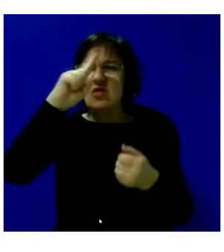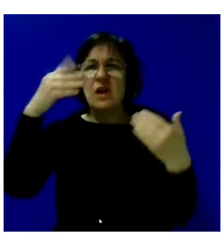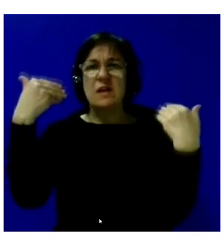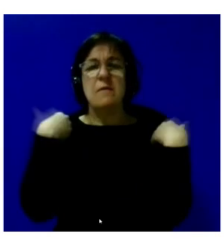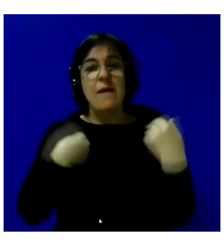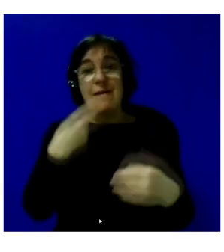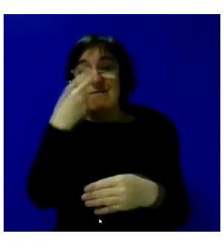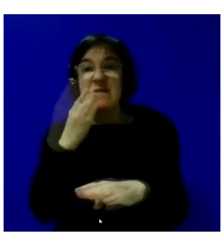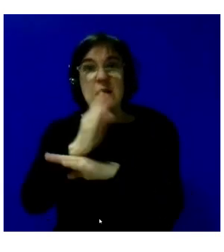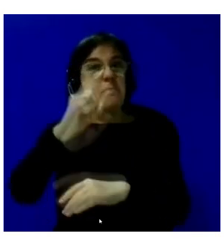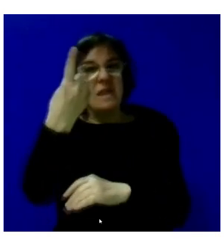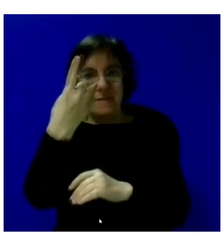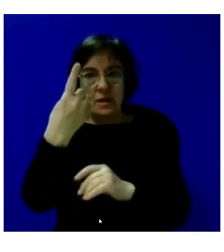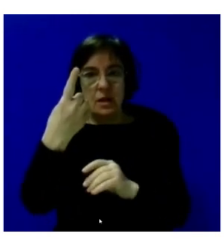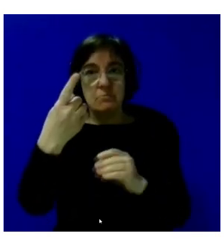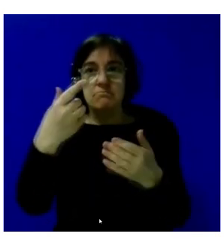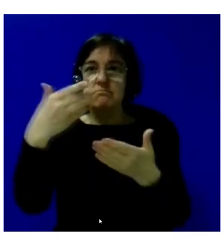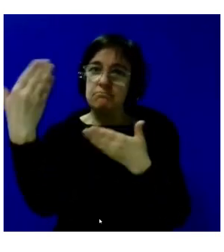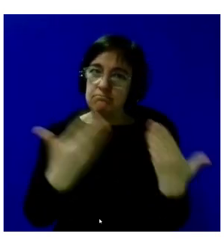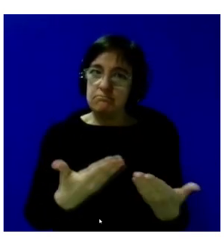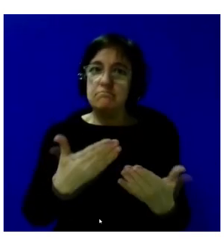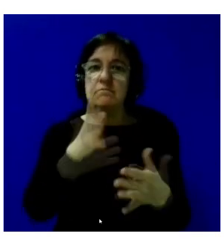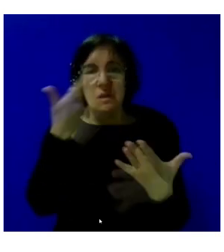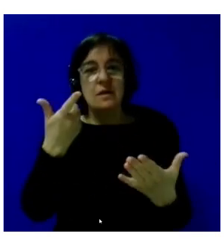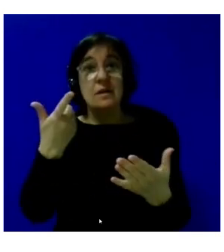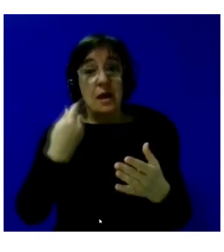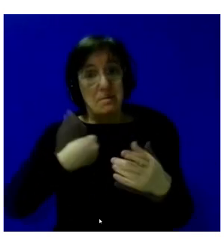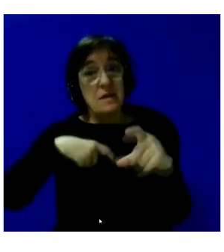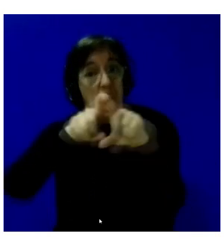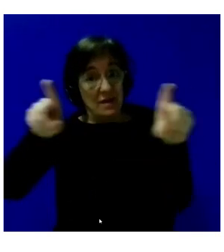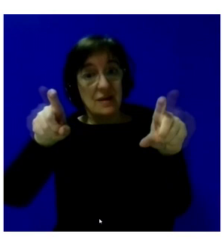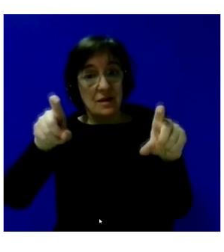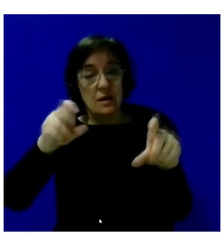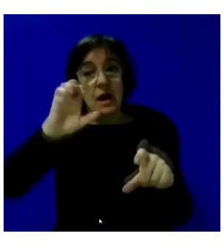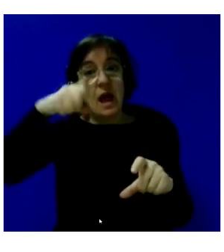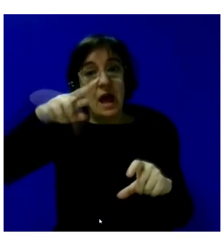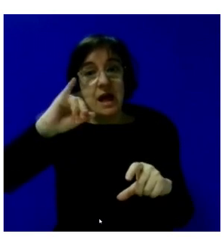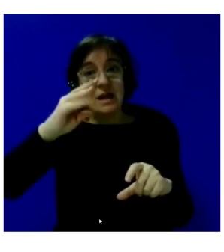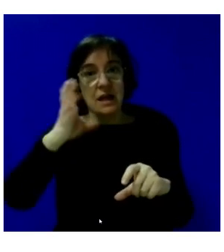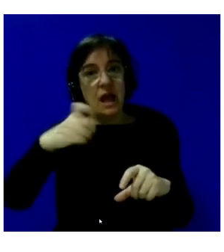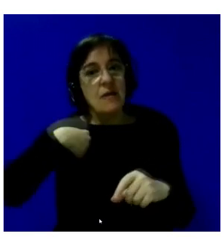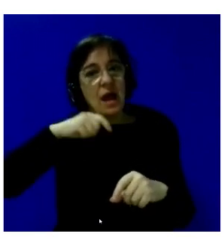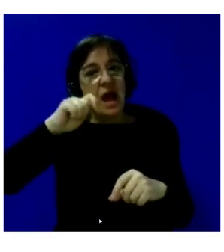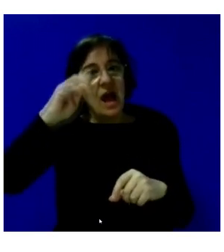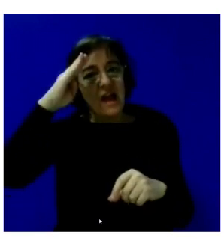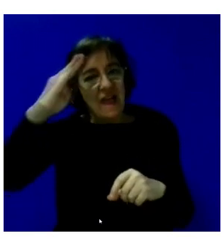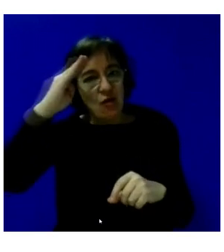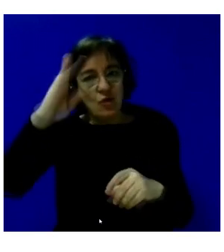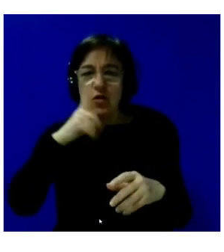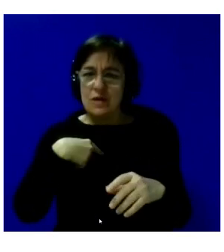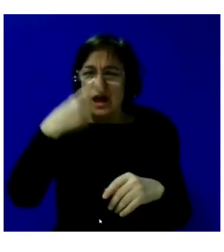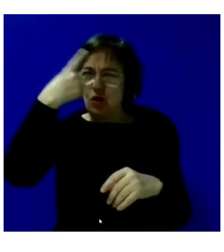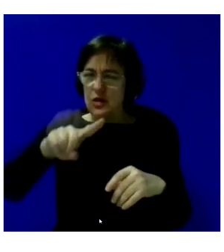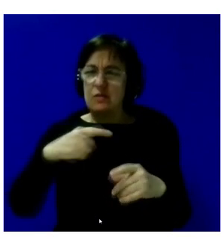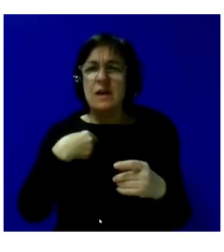visita o de las primeras visitas que recibí, fue la de Plena Inclusión. Enrique fue a saludarme. En aquel momento ya conocíamos